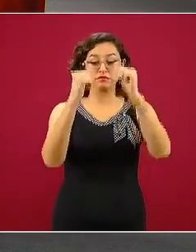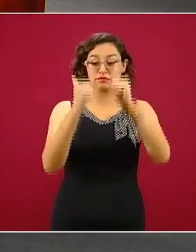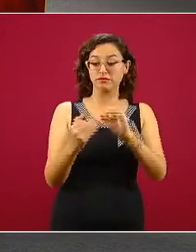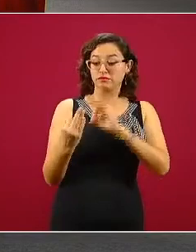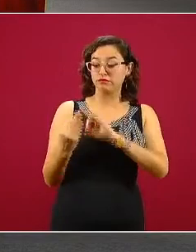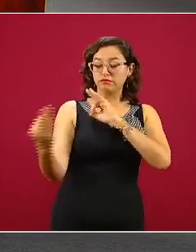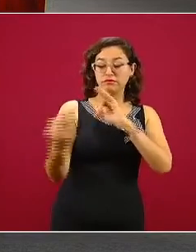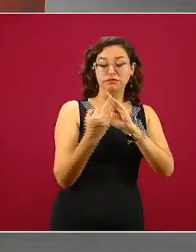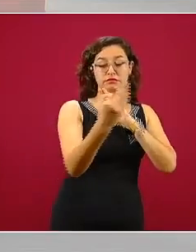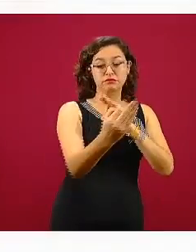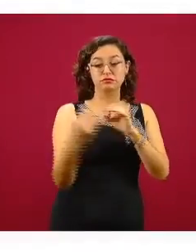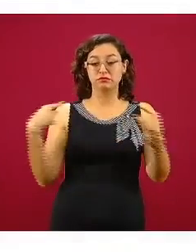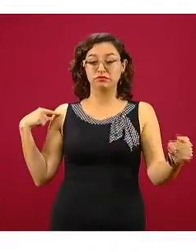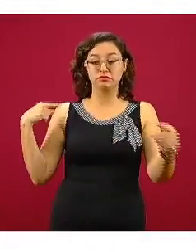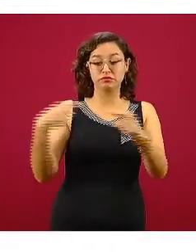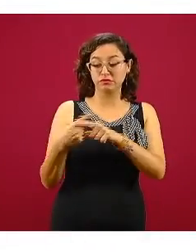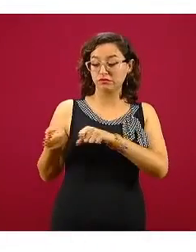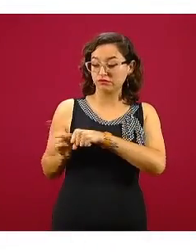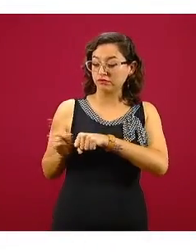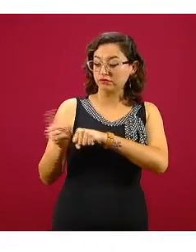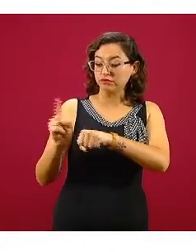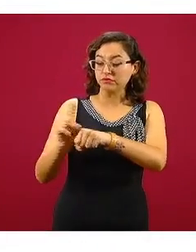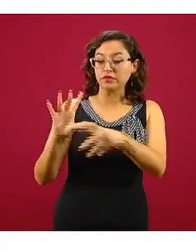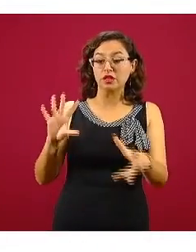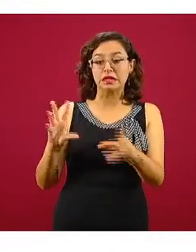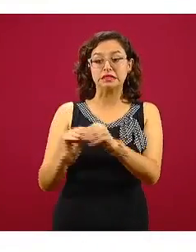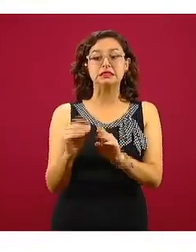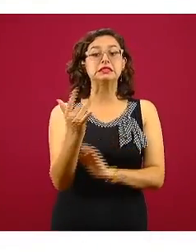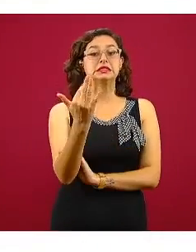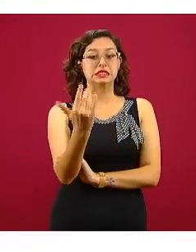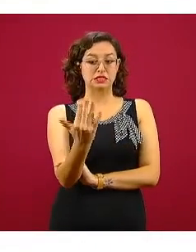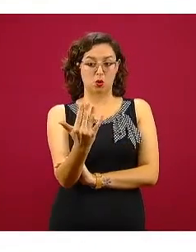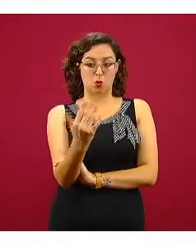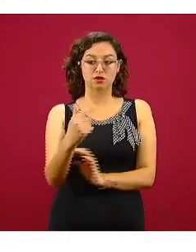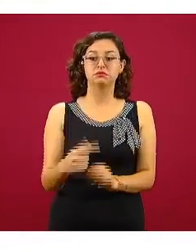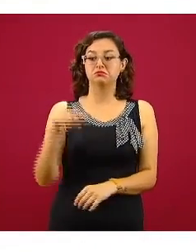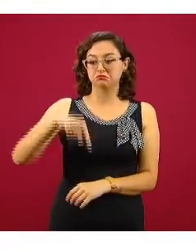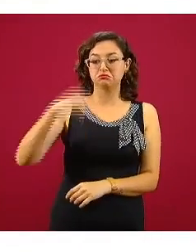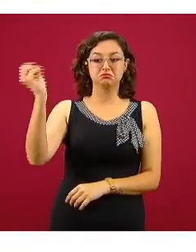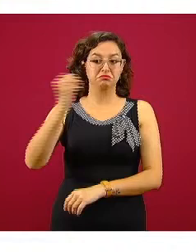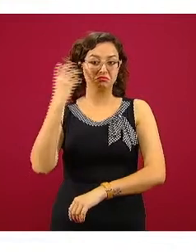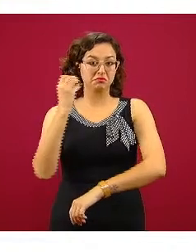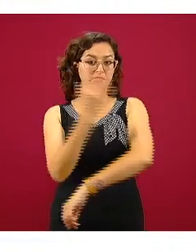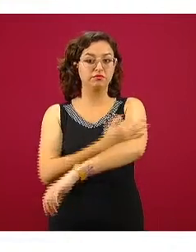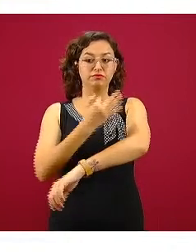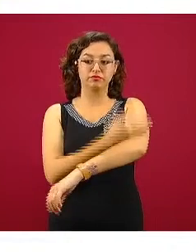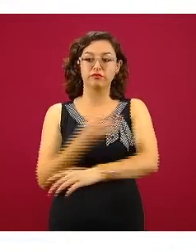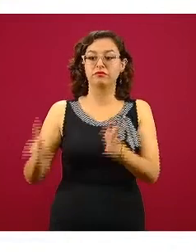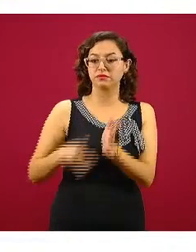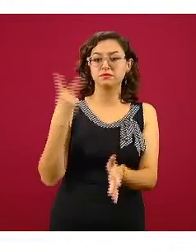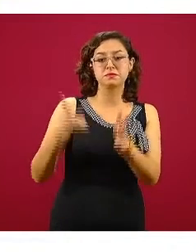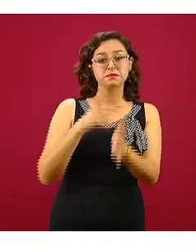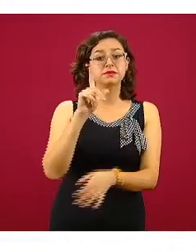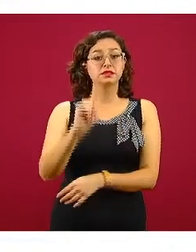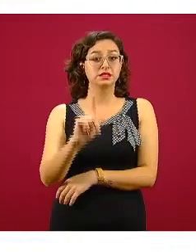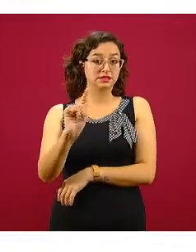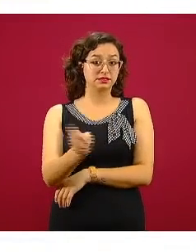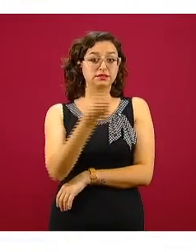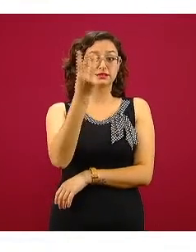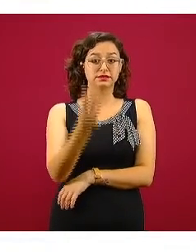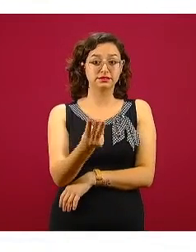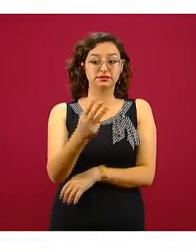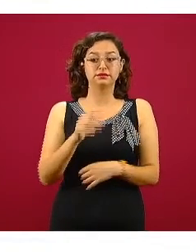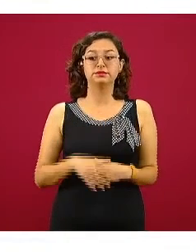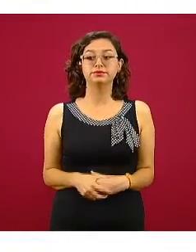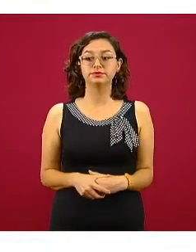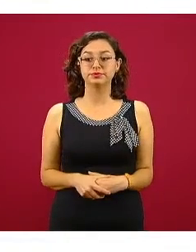de Sana Distancia y estamos en nuestra conferencia vespertina número 73. Y bueno,